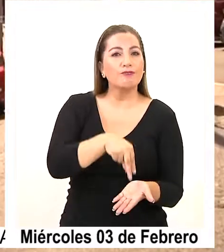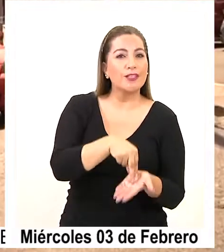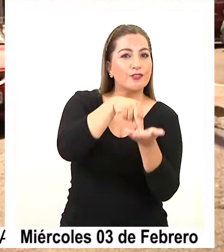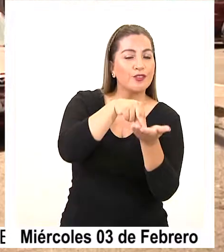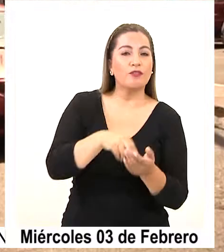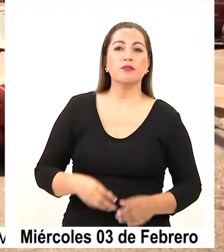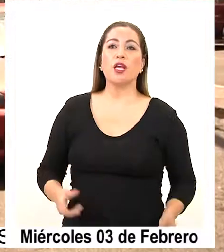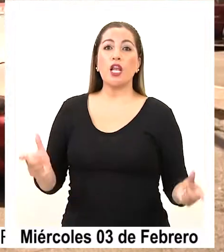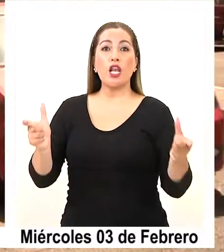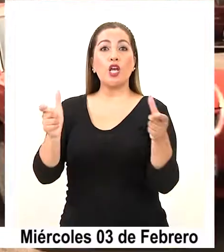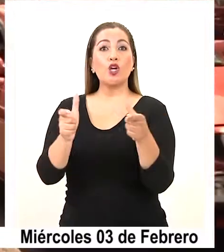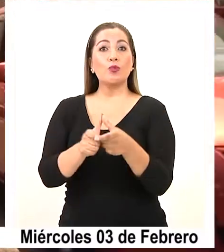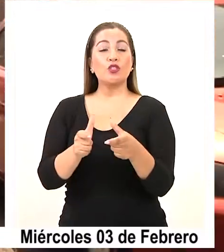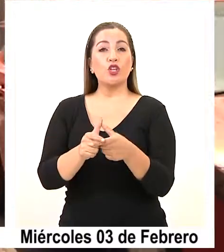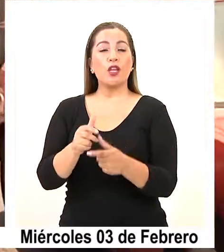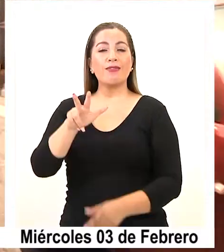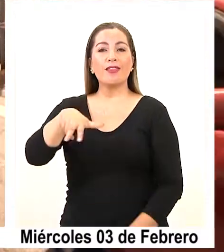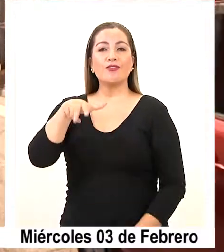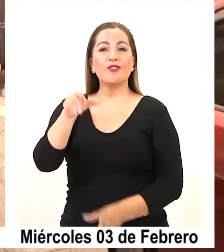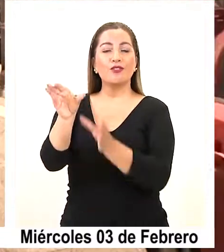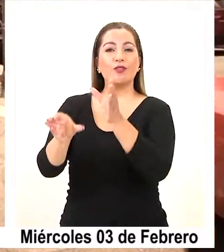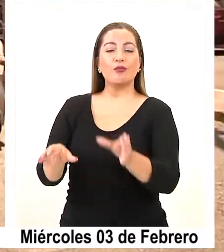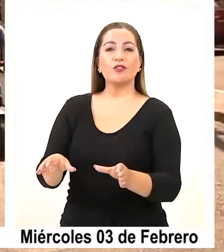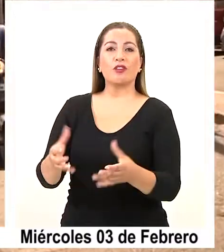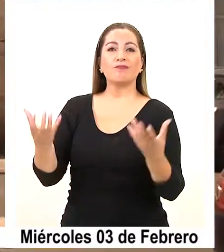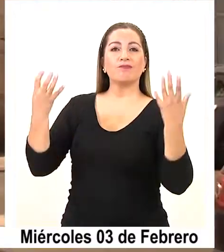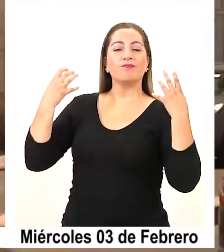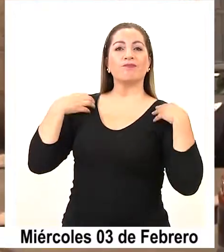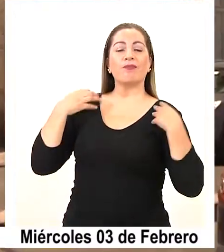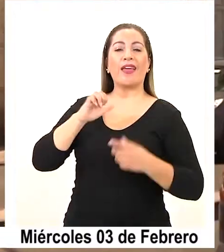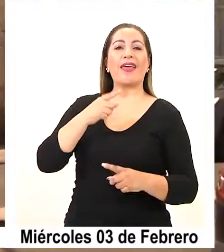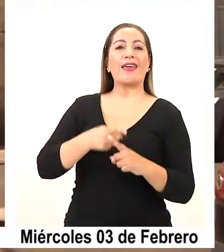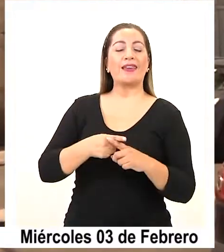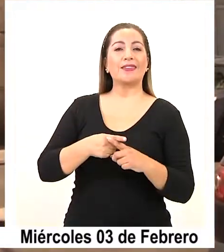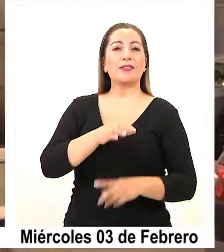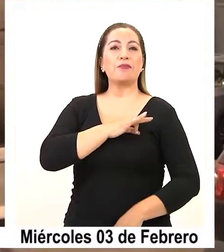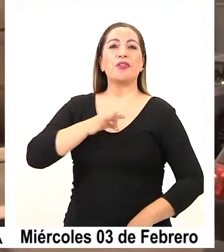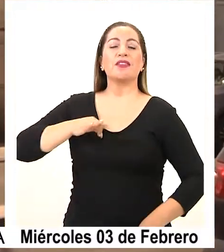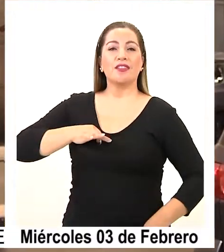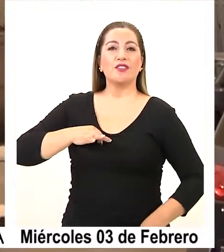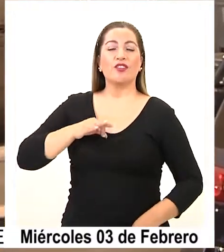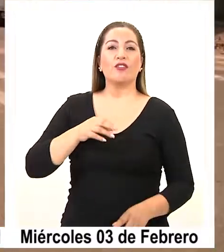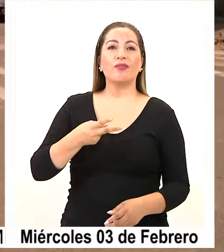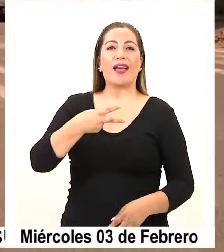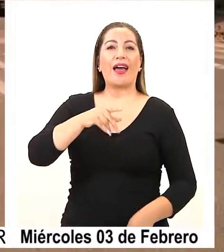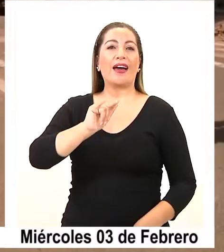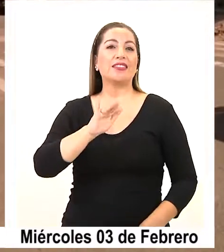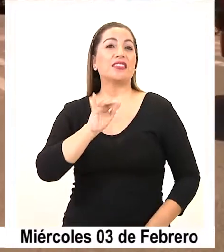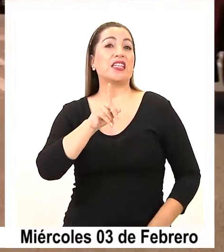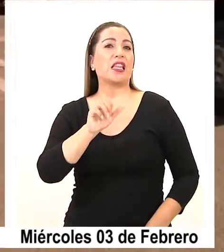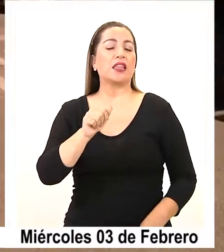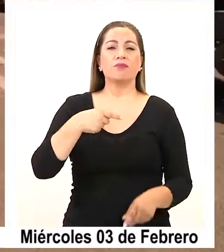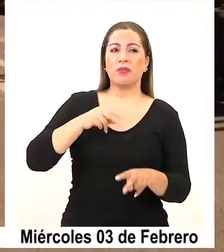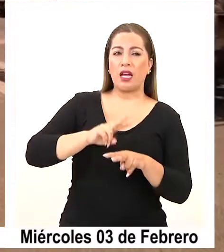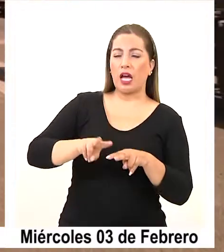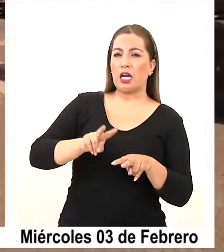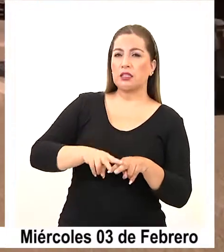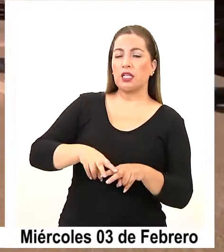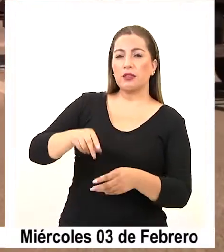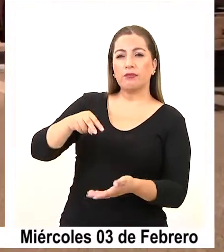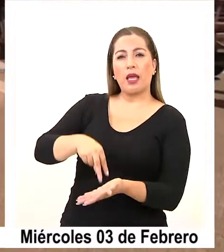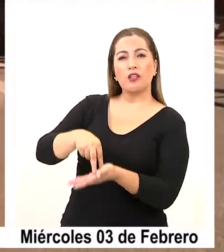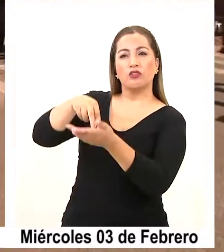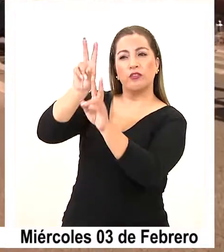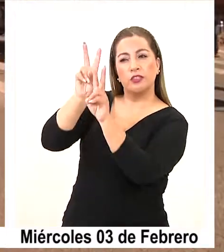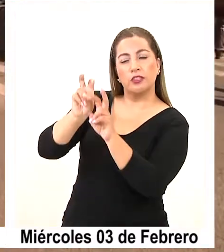comisión de 18 economistas encargada por el ex ministro de Hacienda Ignacio Briones propuso revisar estos incentivos